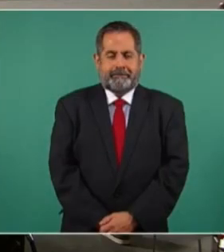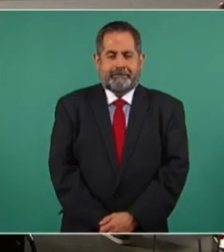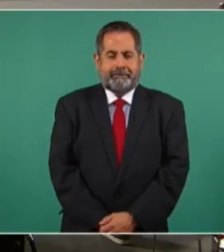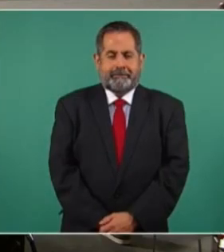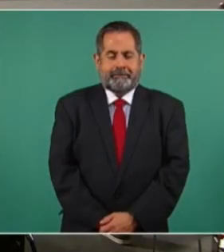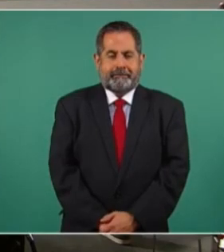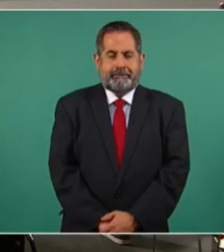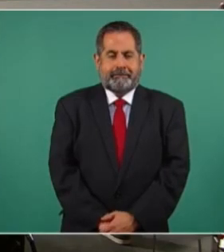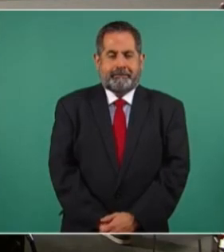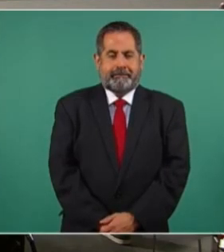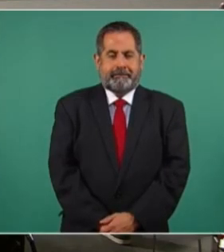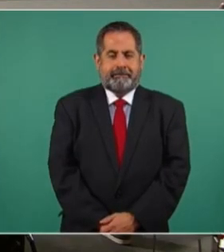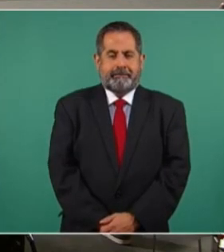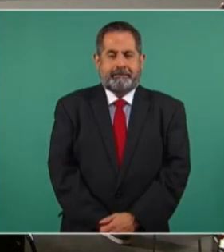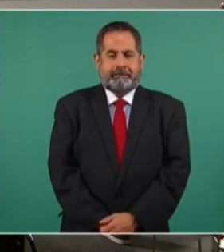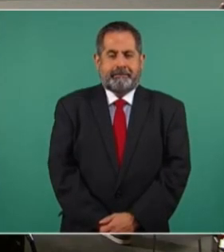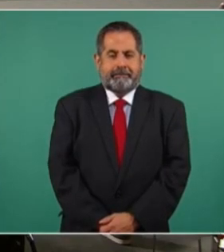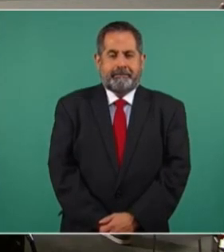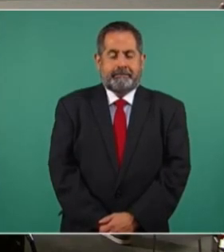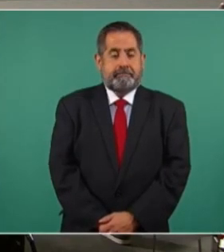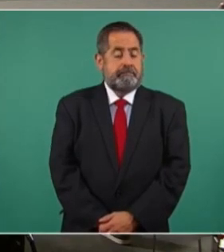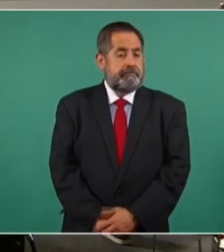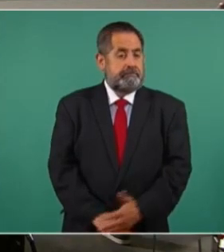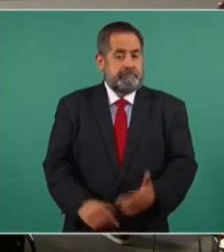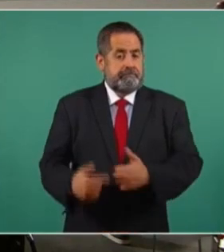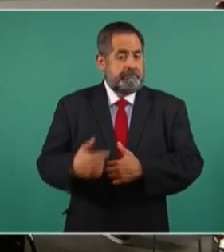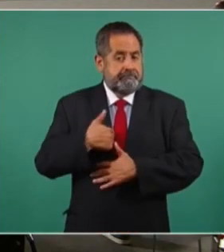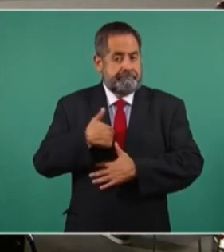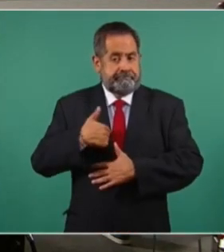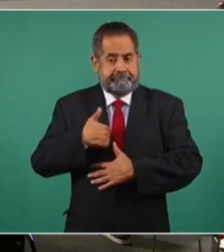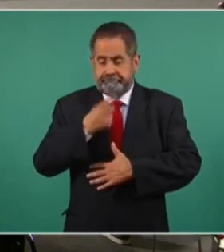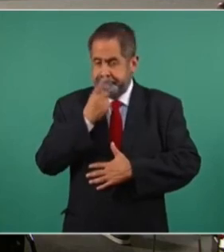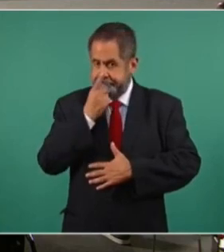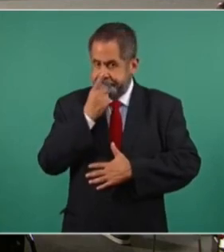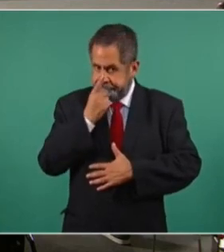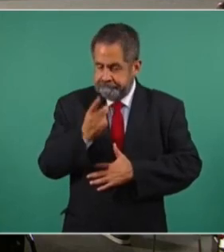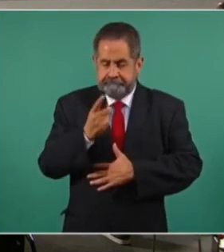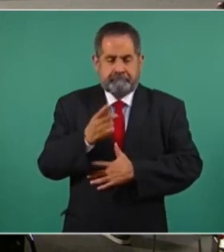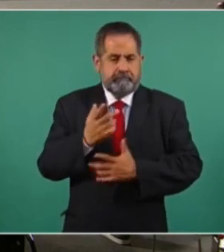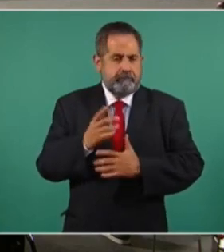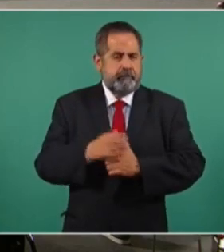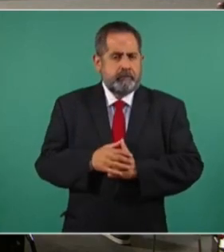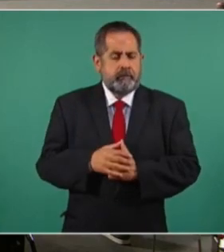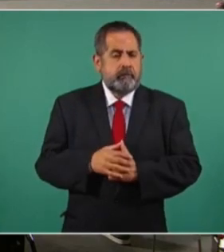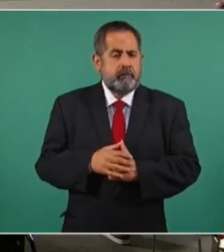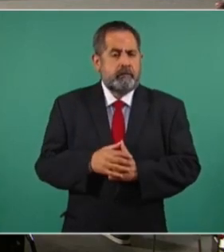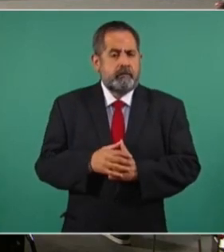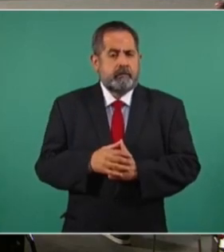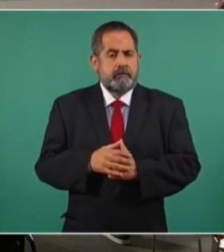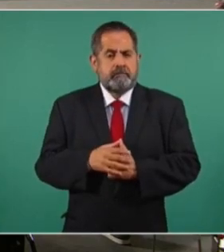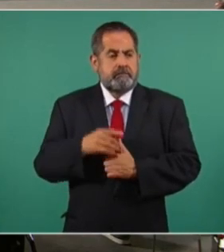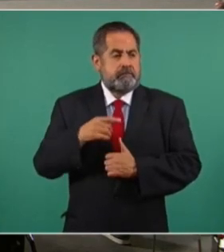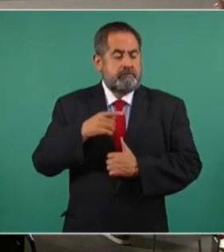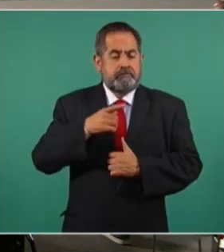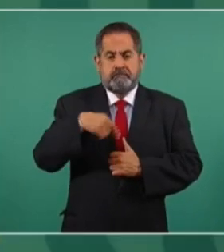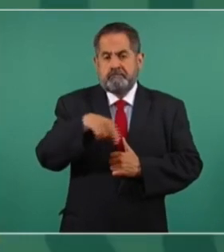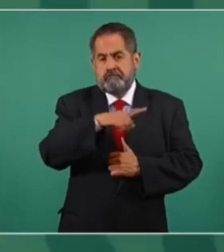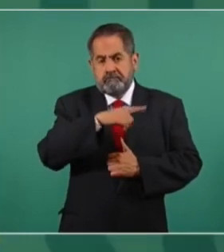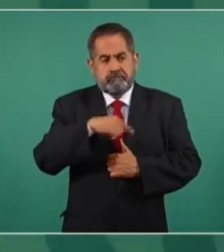porque yo sostengo que fue muy fuerte la campaña